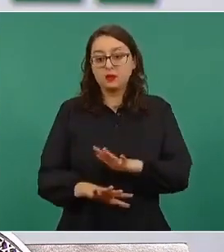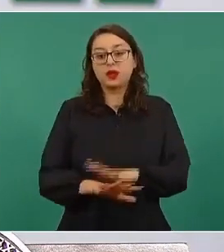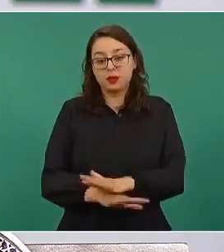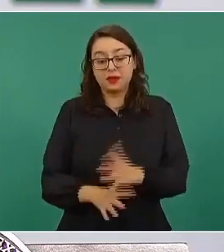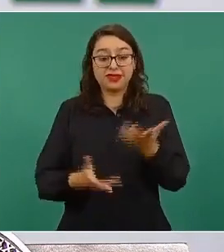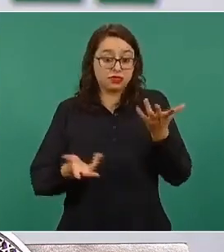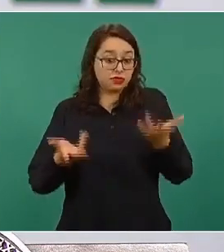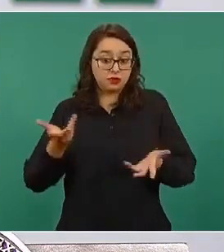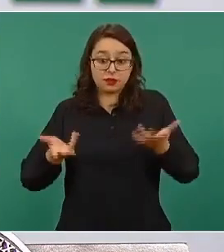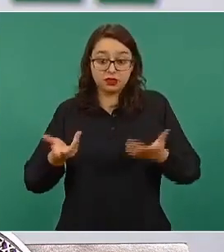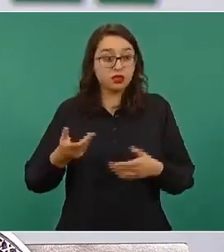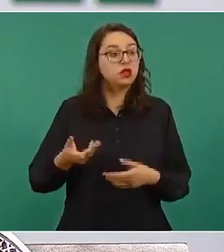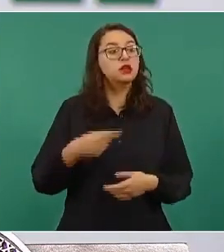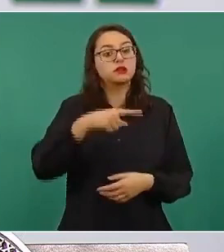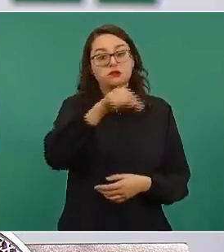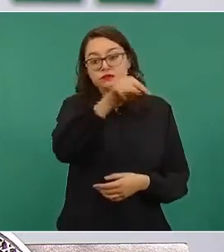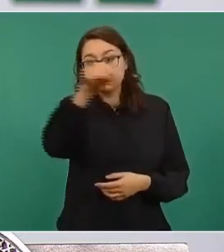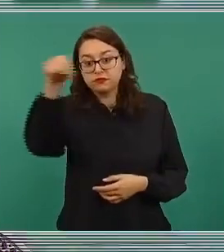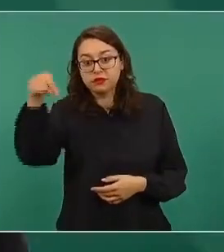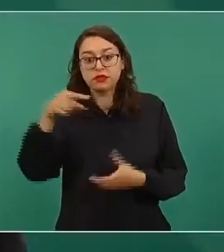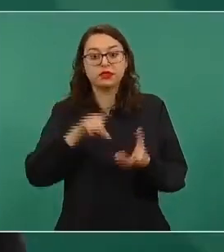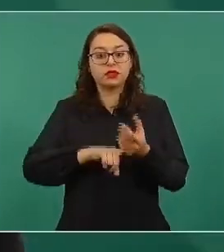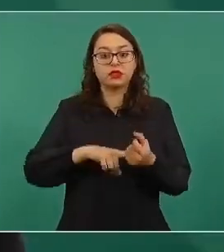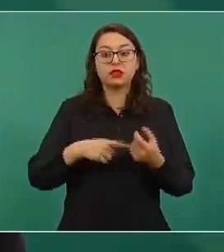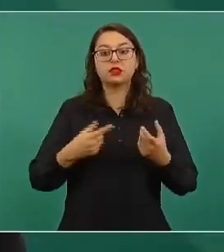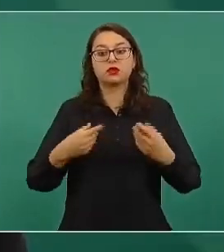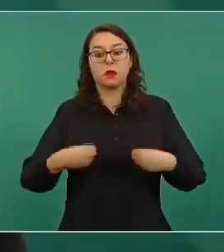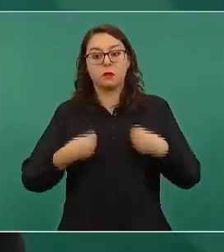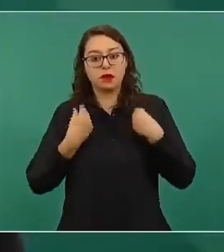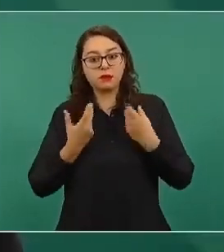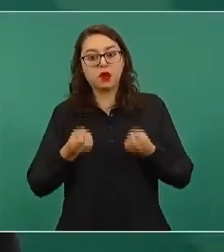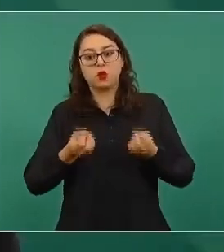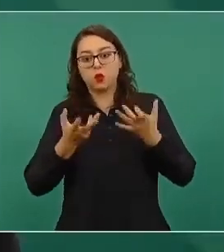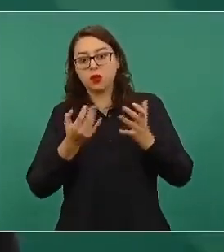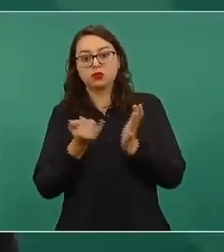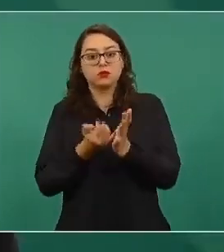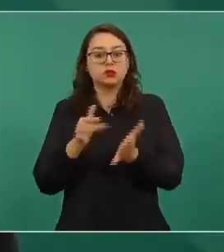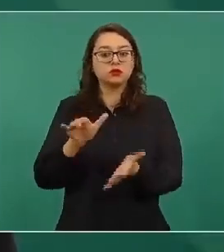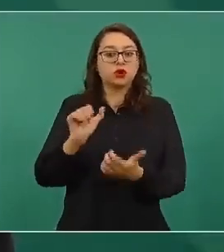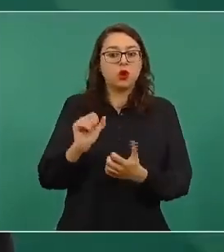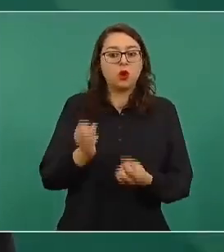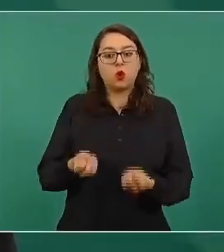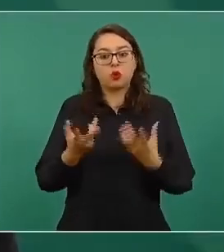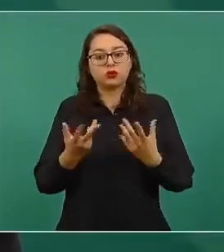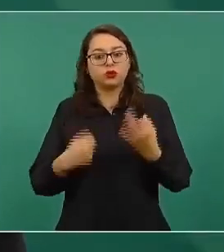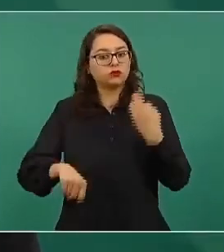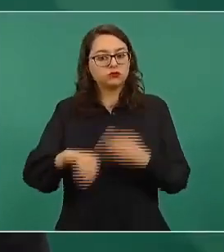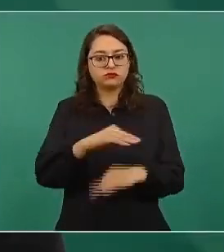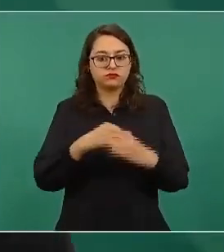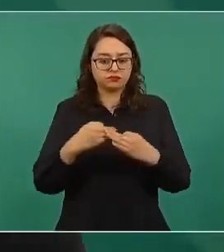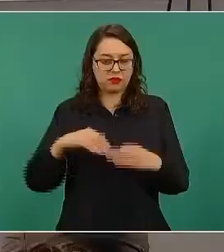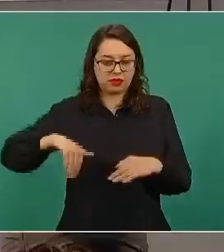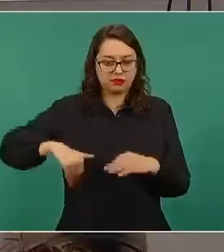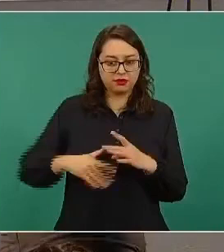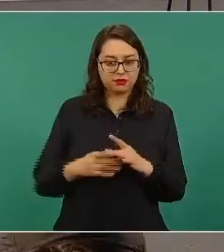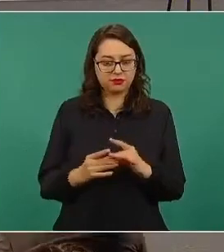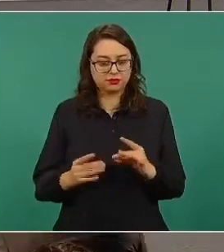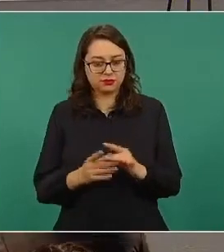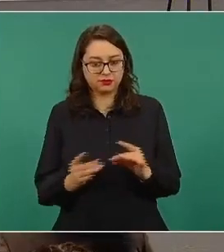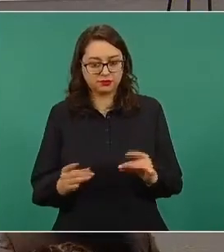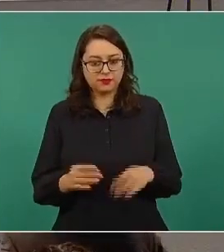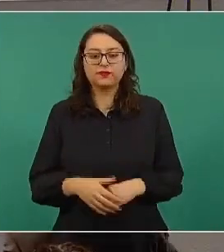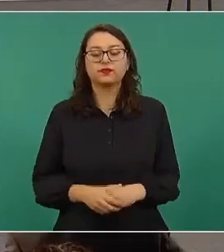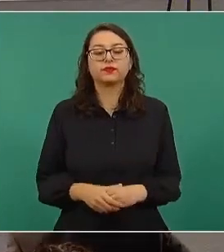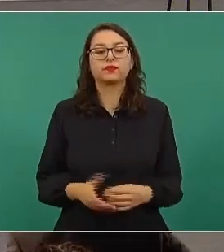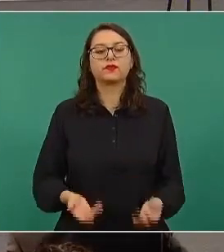dando o obteniendo estos datos de población, etcétera, recaudación, estas variables que yo les compartía. Ahora, si vamos